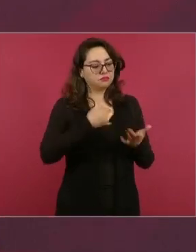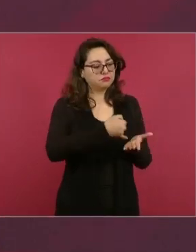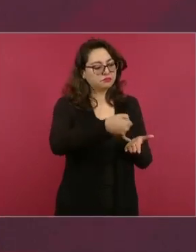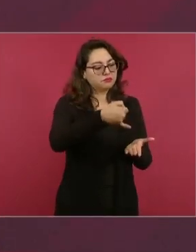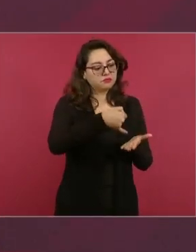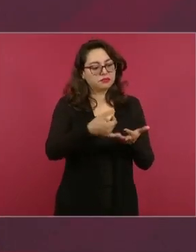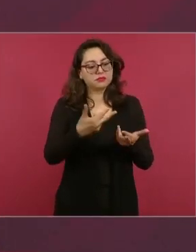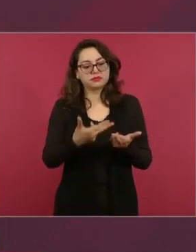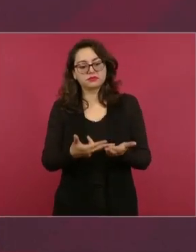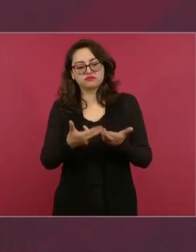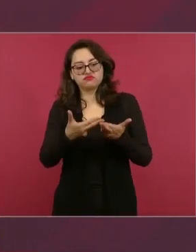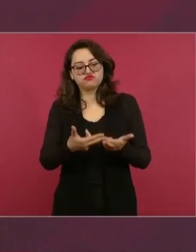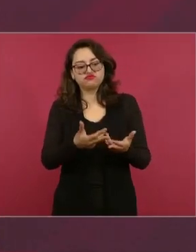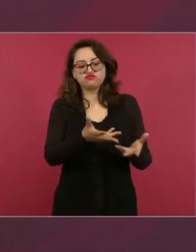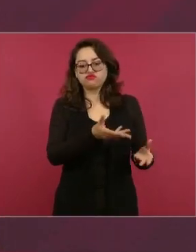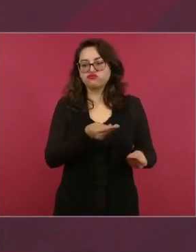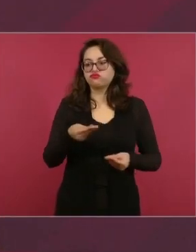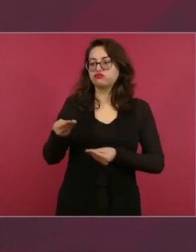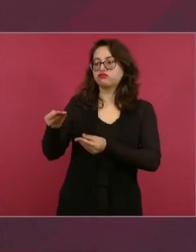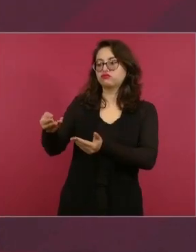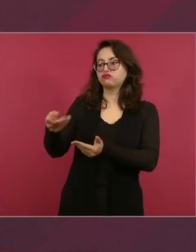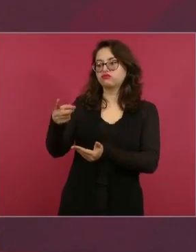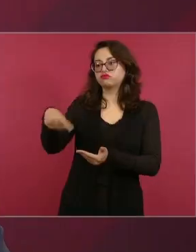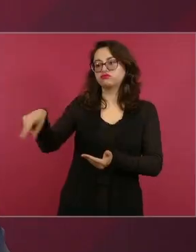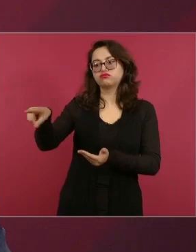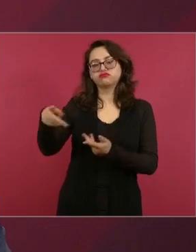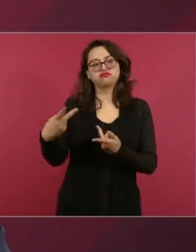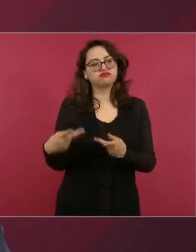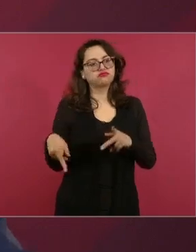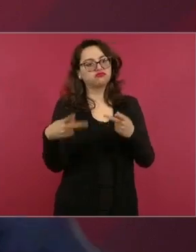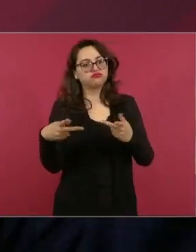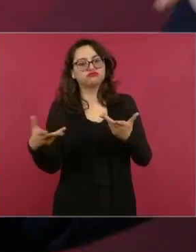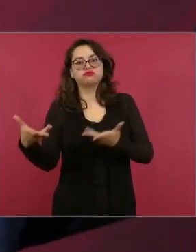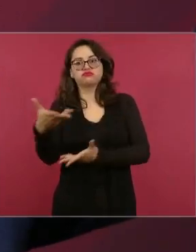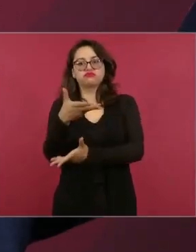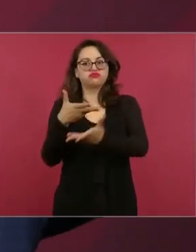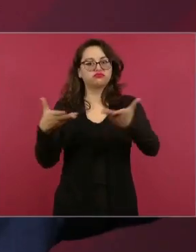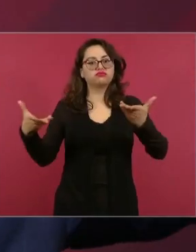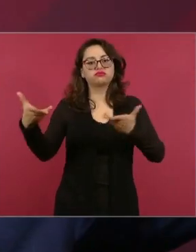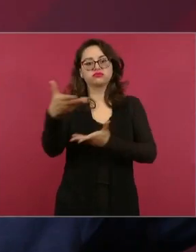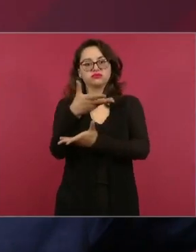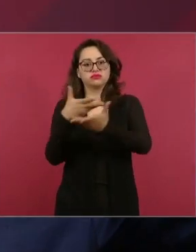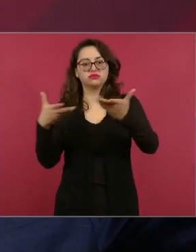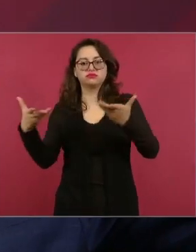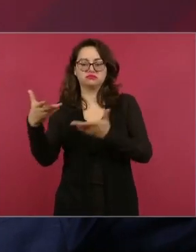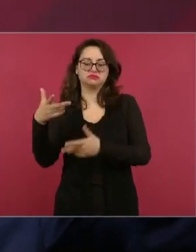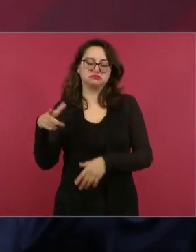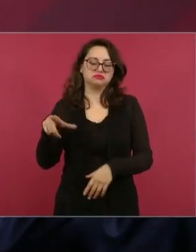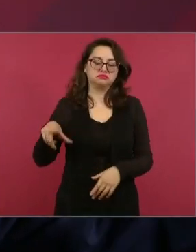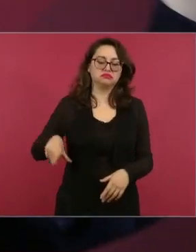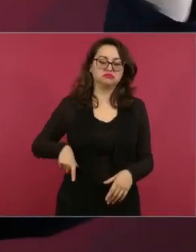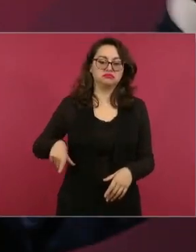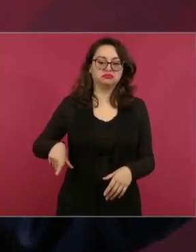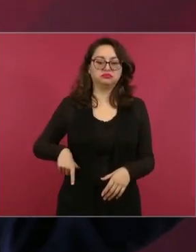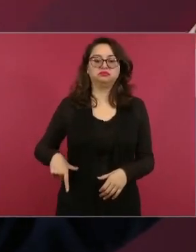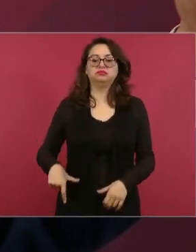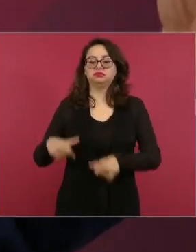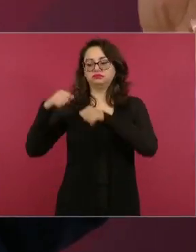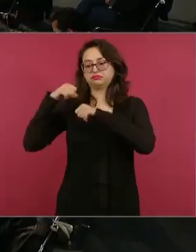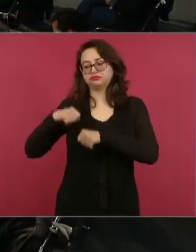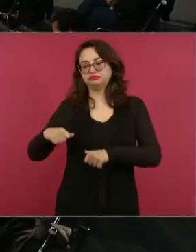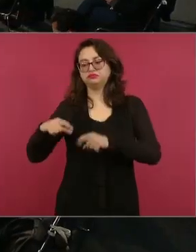ese excedente, esa plusvalía, se mantenía a la clase gobernante y a los